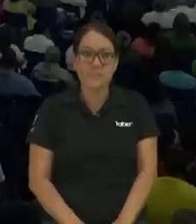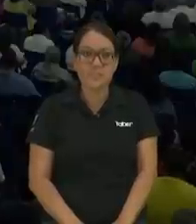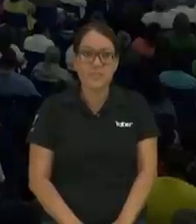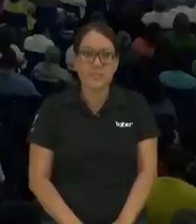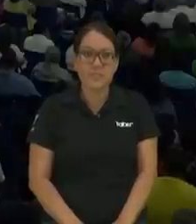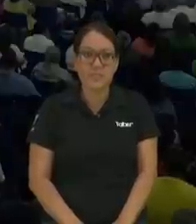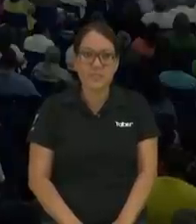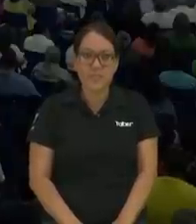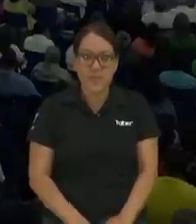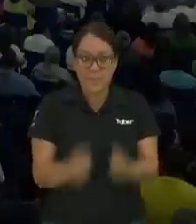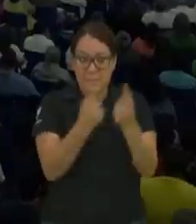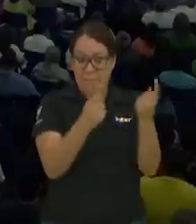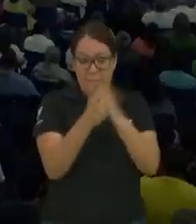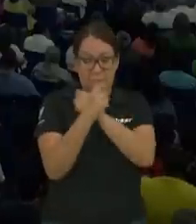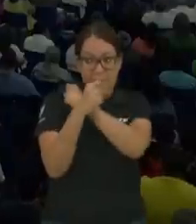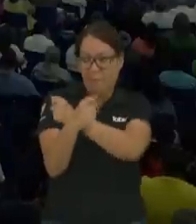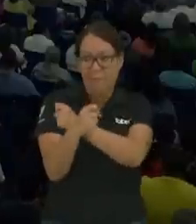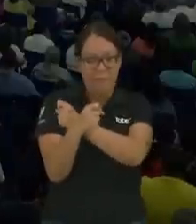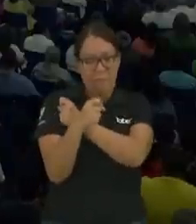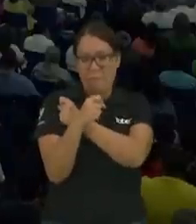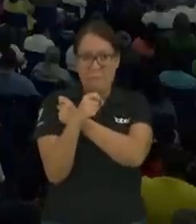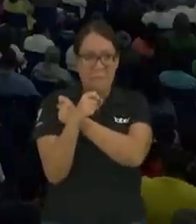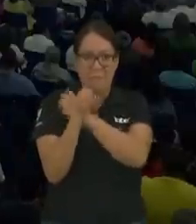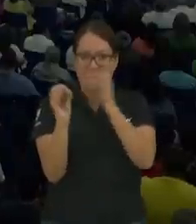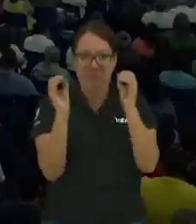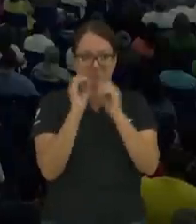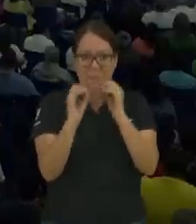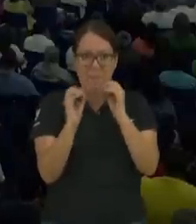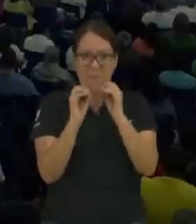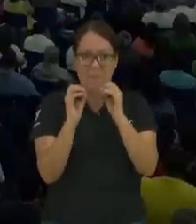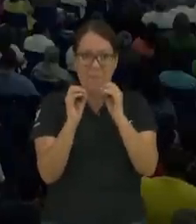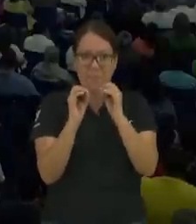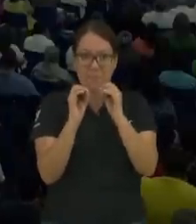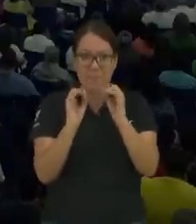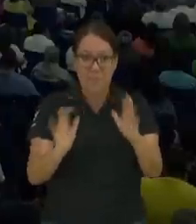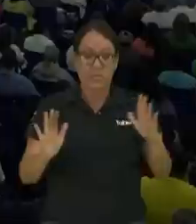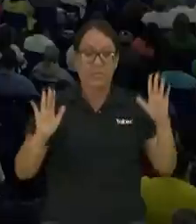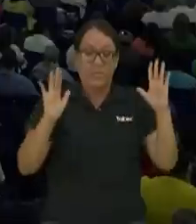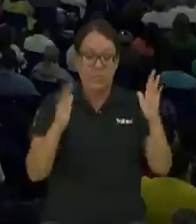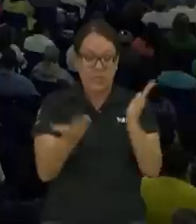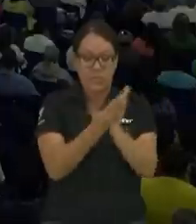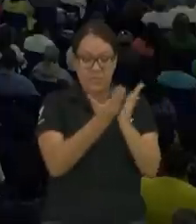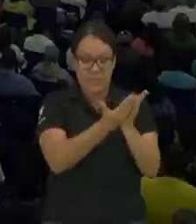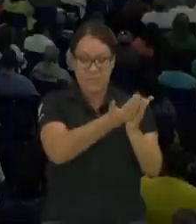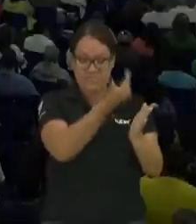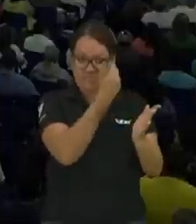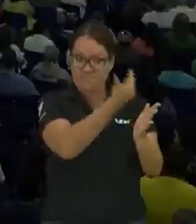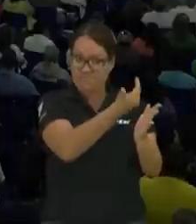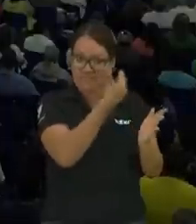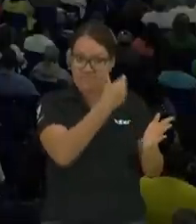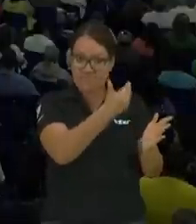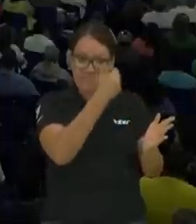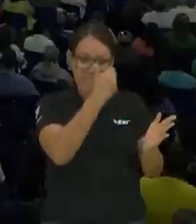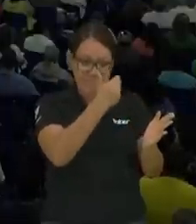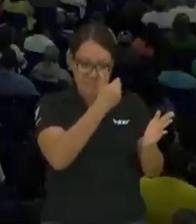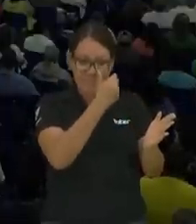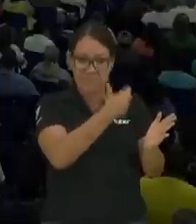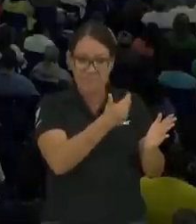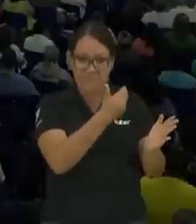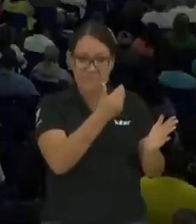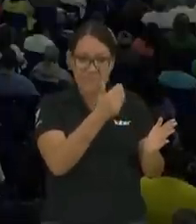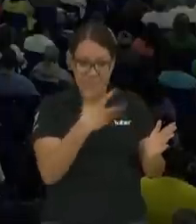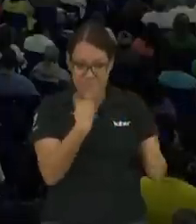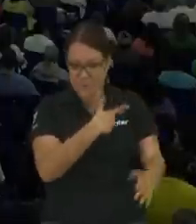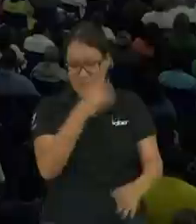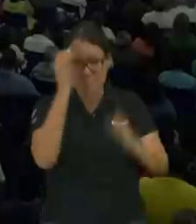No te quieren. Cuando recibimos la instrucción bíblica, lo último que nos debe de